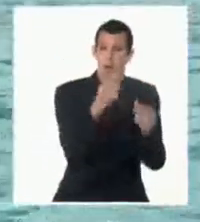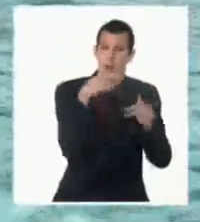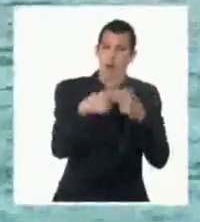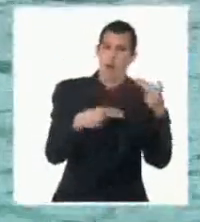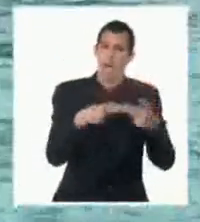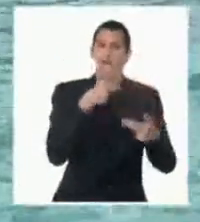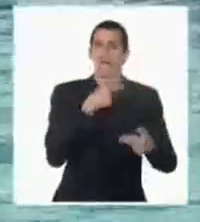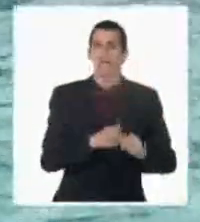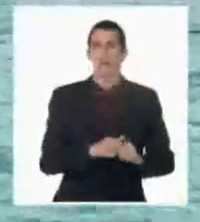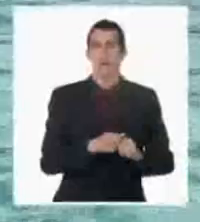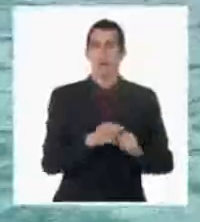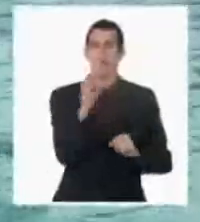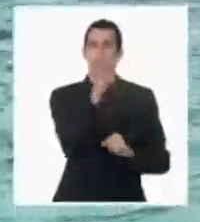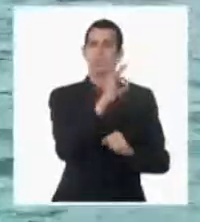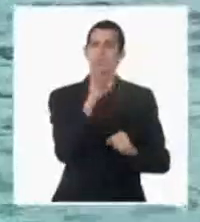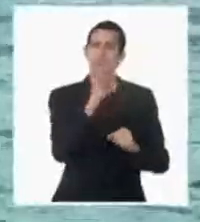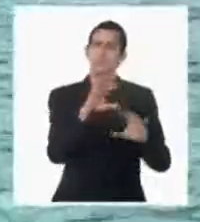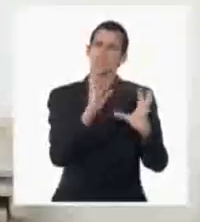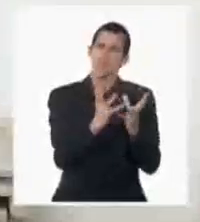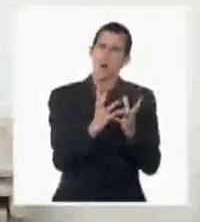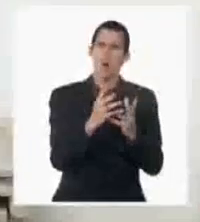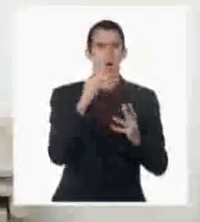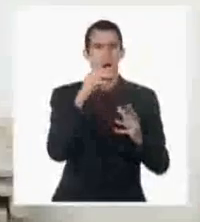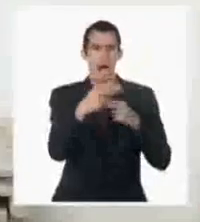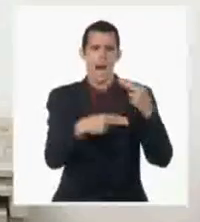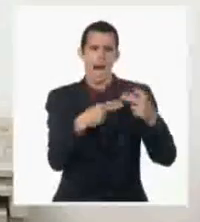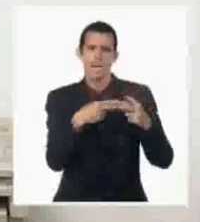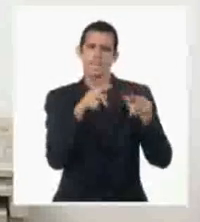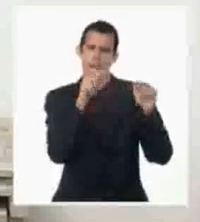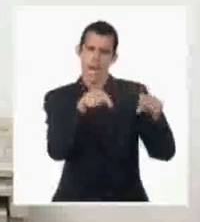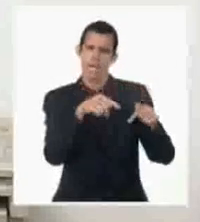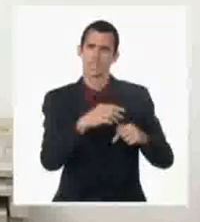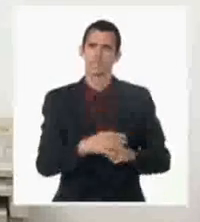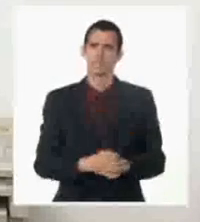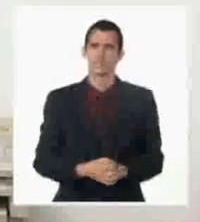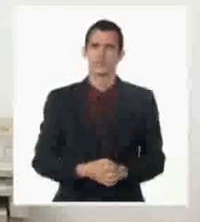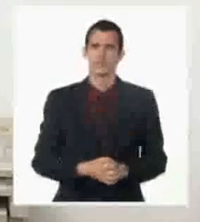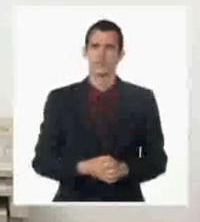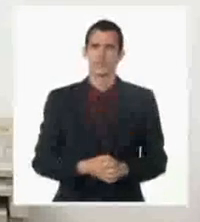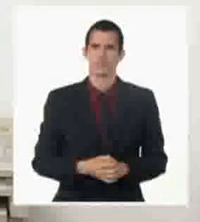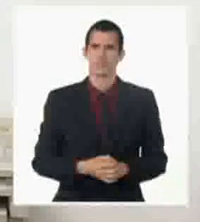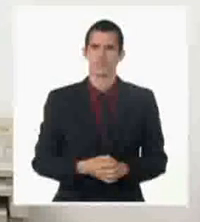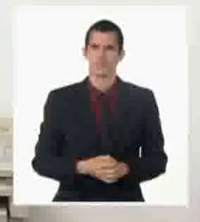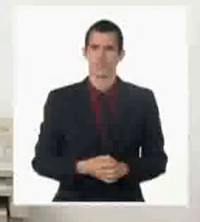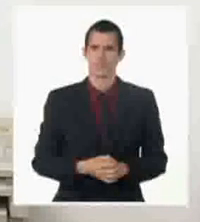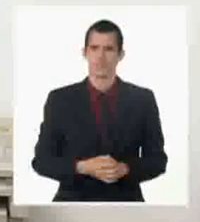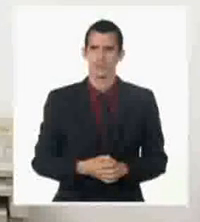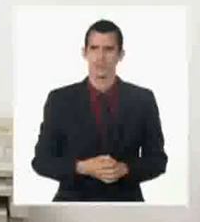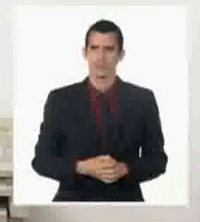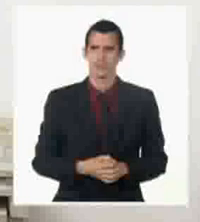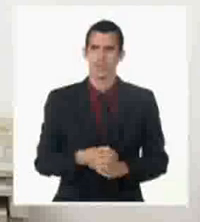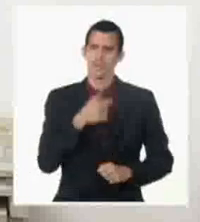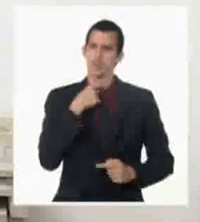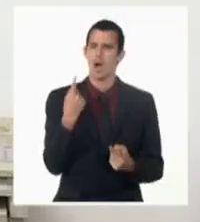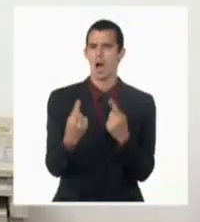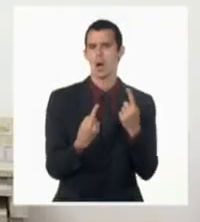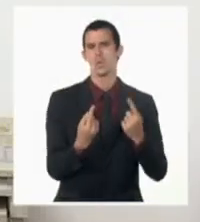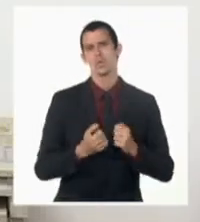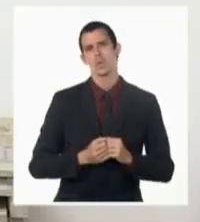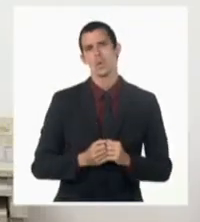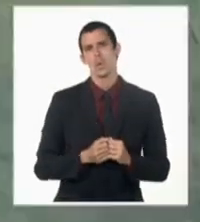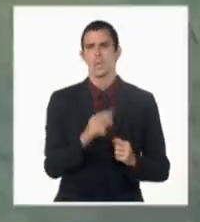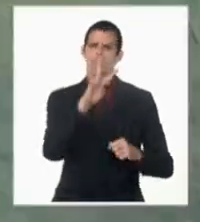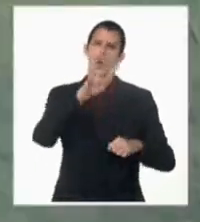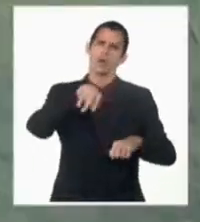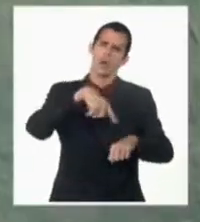del oeste de la ciudad. Clientes que recibían servicios más de 12 horas, 24 horas, pasarían a recibir servicios 12